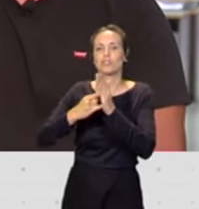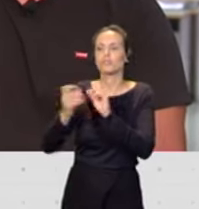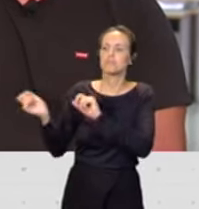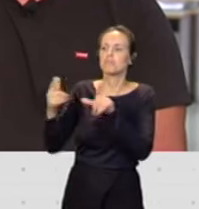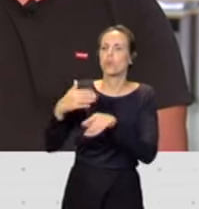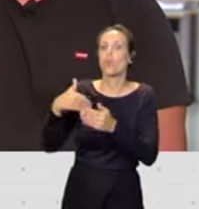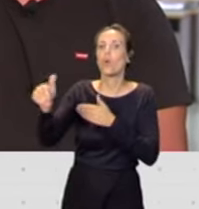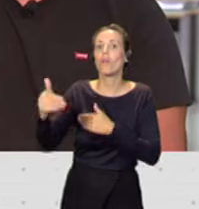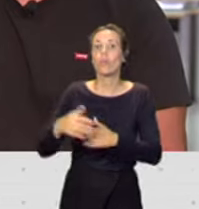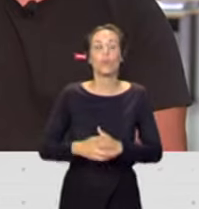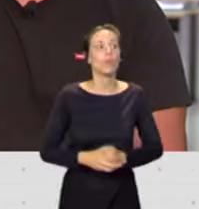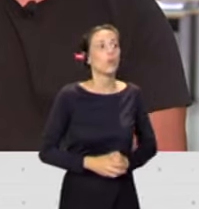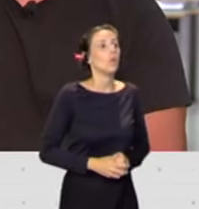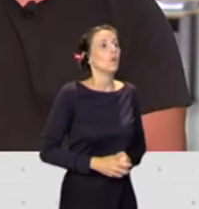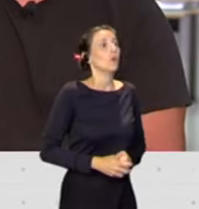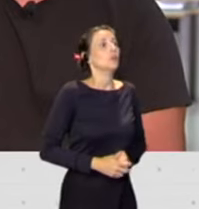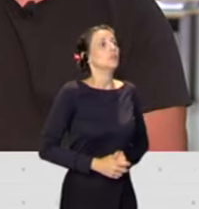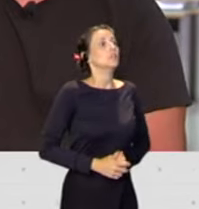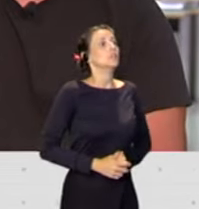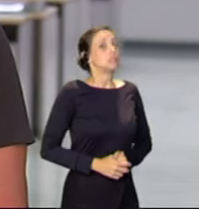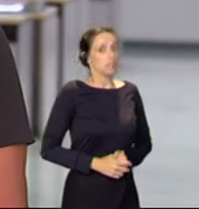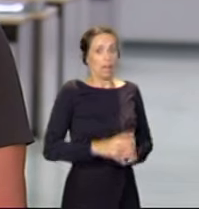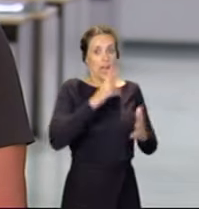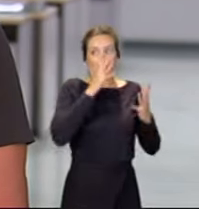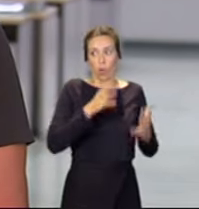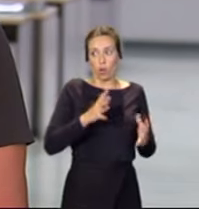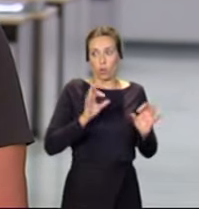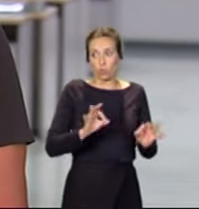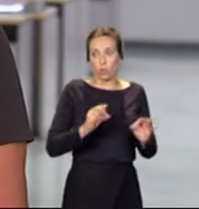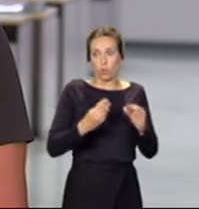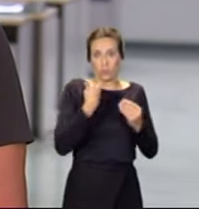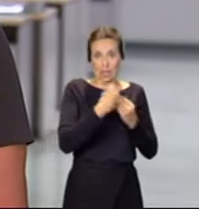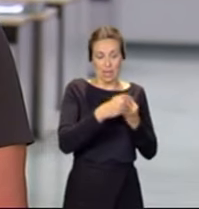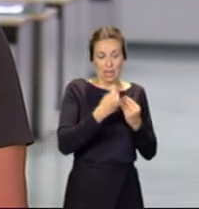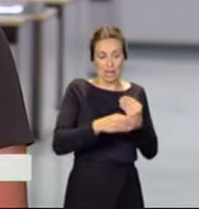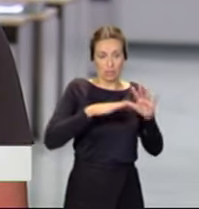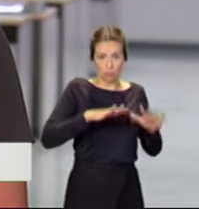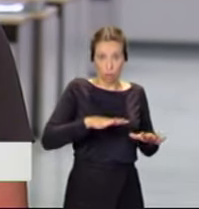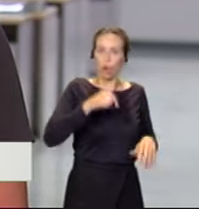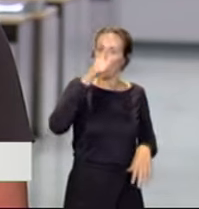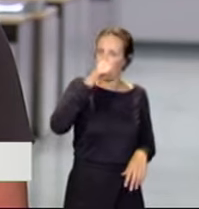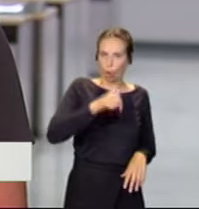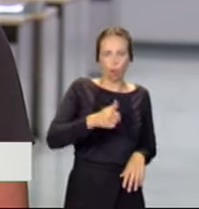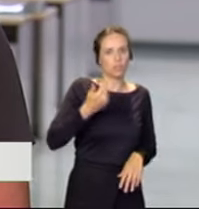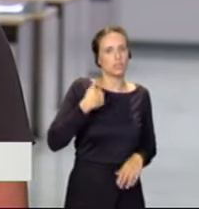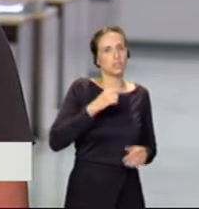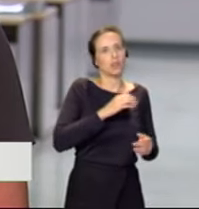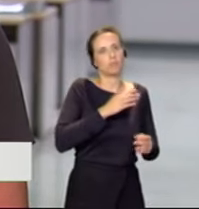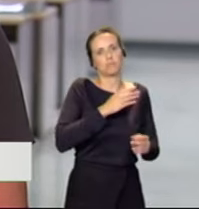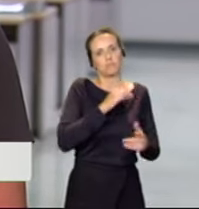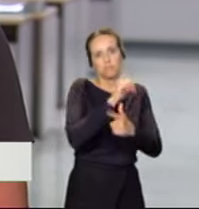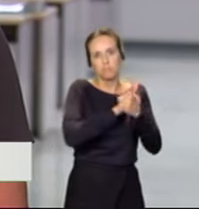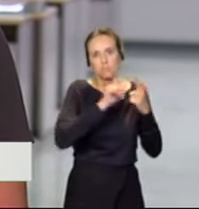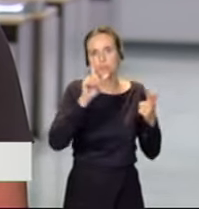Sí, la verdad es que estoy ahora mismo en Gran Canaria, hoy mismo me iré para La Palma y